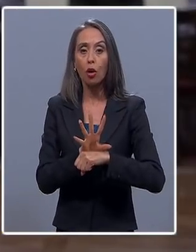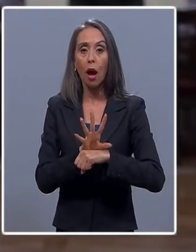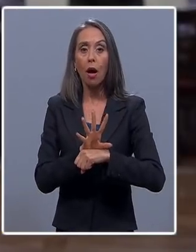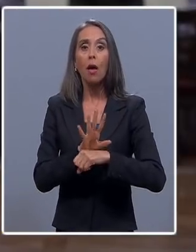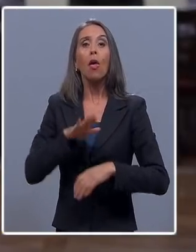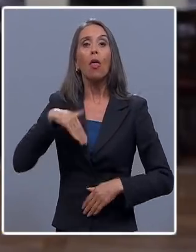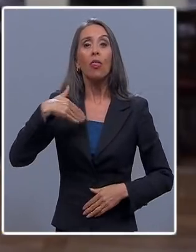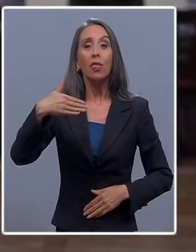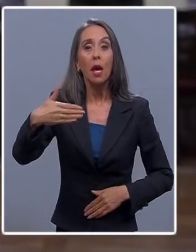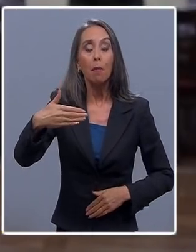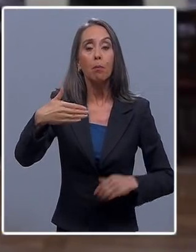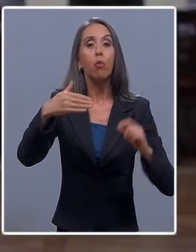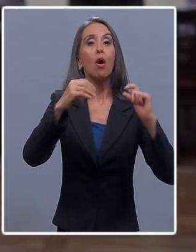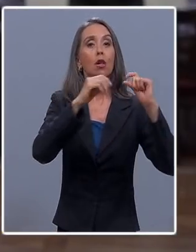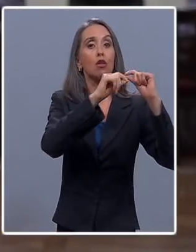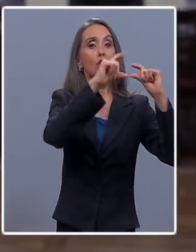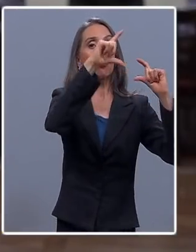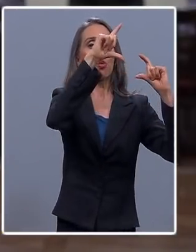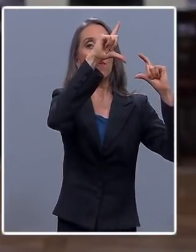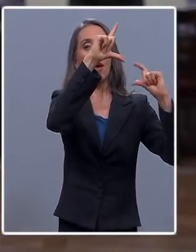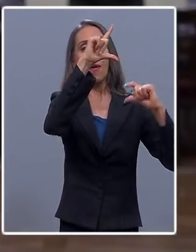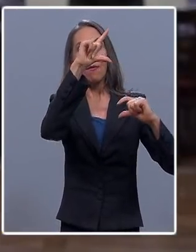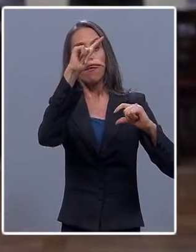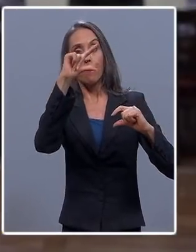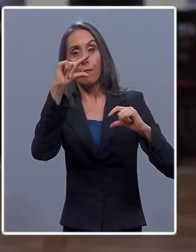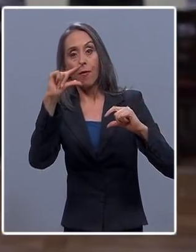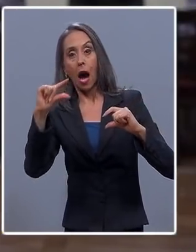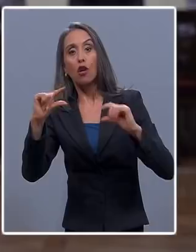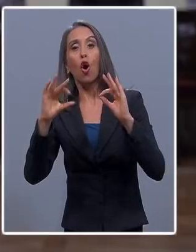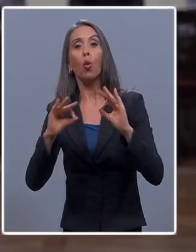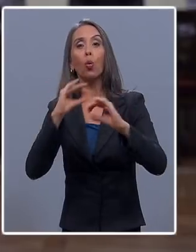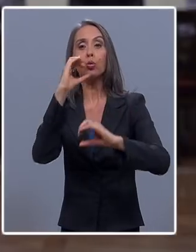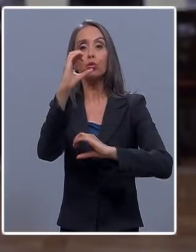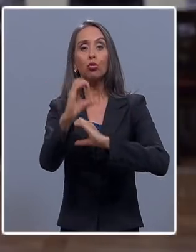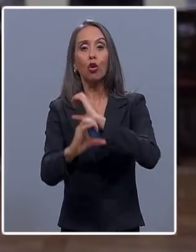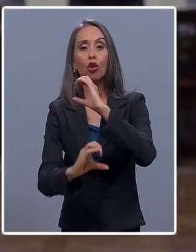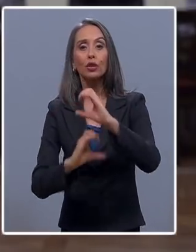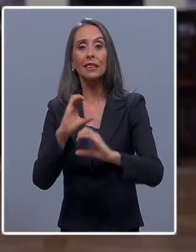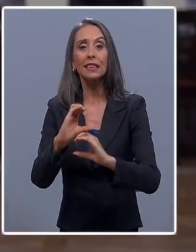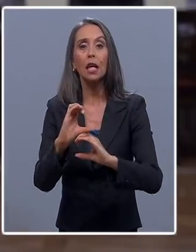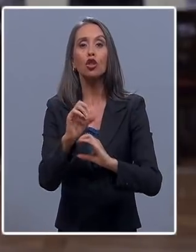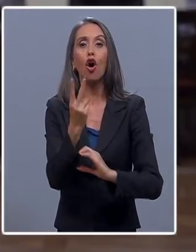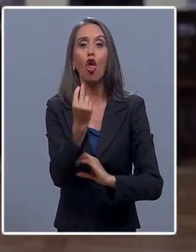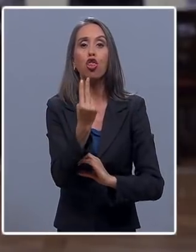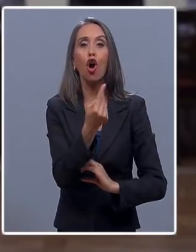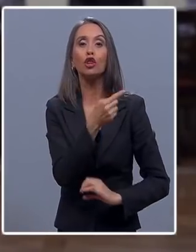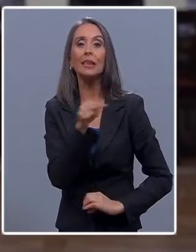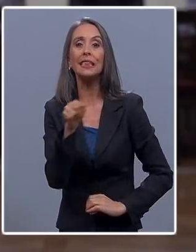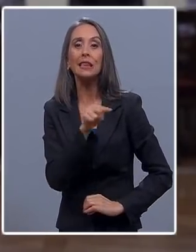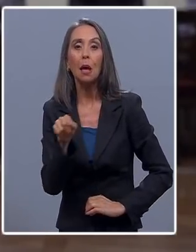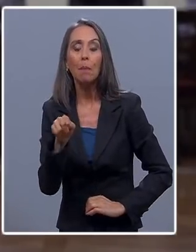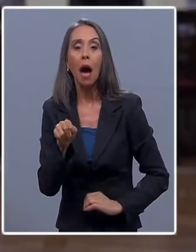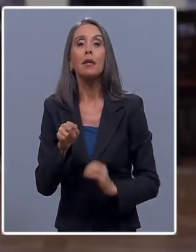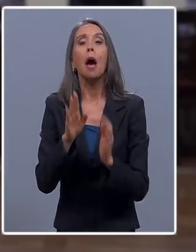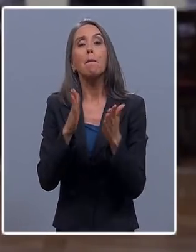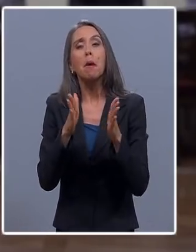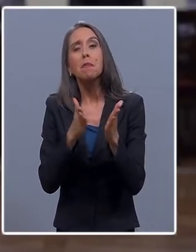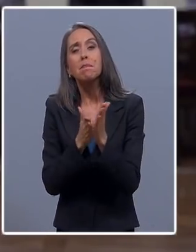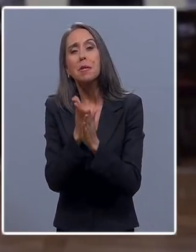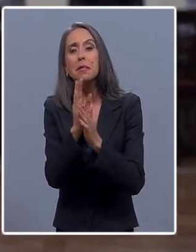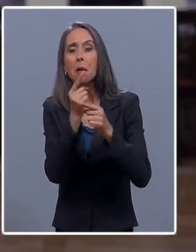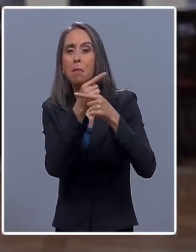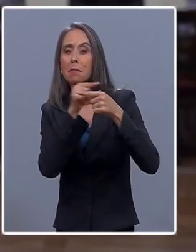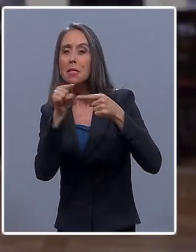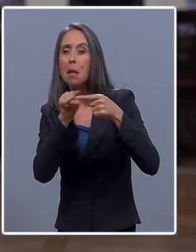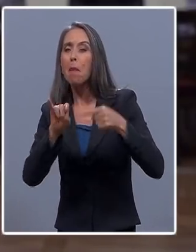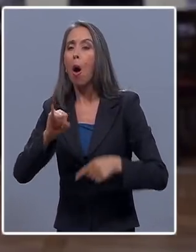deberá empezar a decrecer hasta completar su ciclo en 12 semanas hacia comienzos del mes de junio.